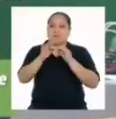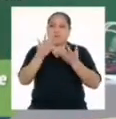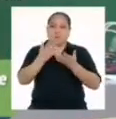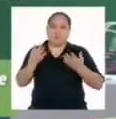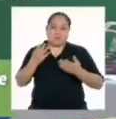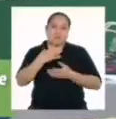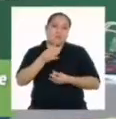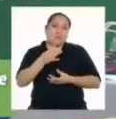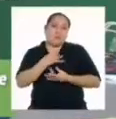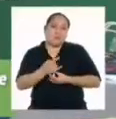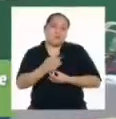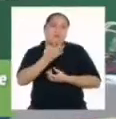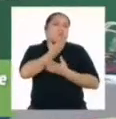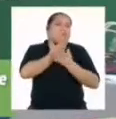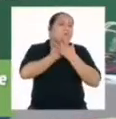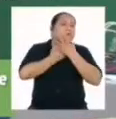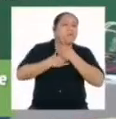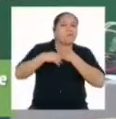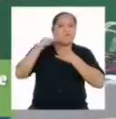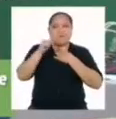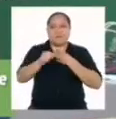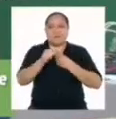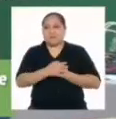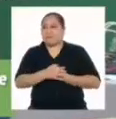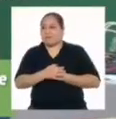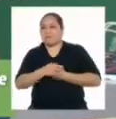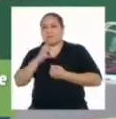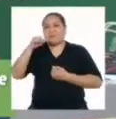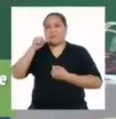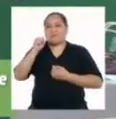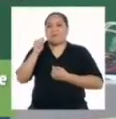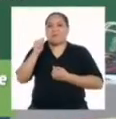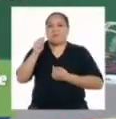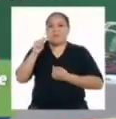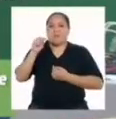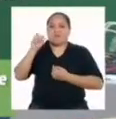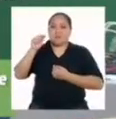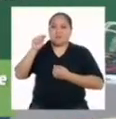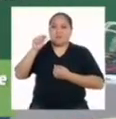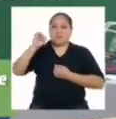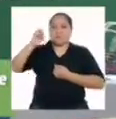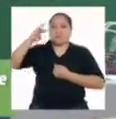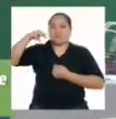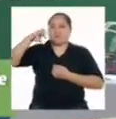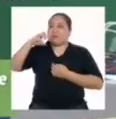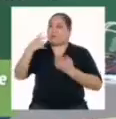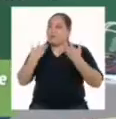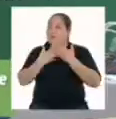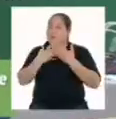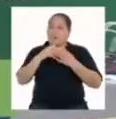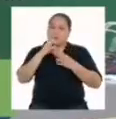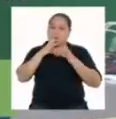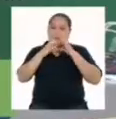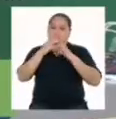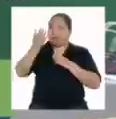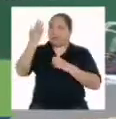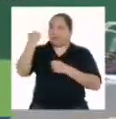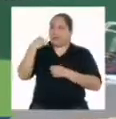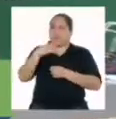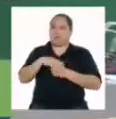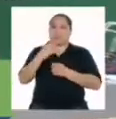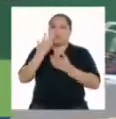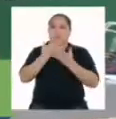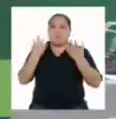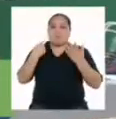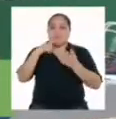las áreas de interés y pasiones a través de los pasatiempos me parece muy importante y se relaciona con lo que hablábamos el otro día, que